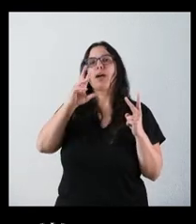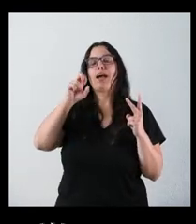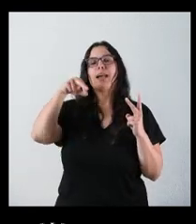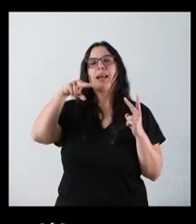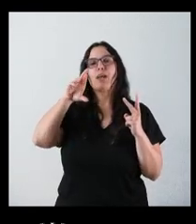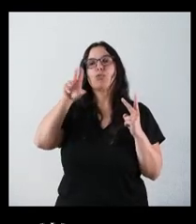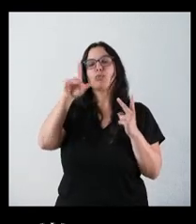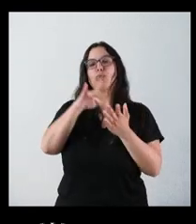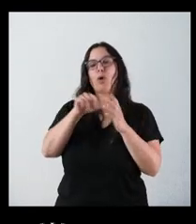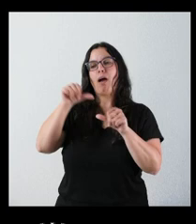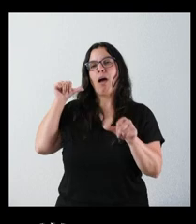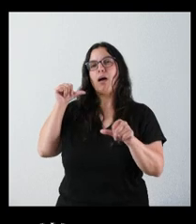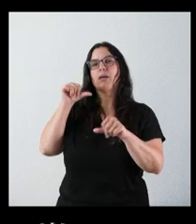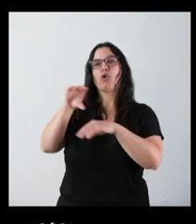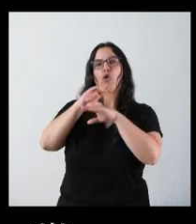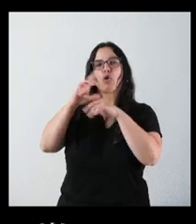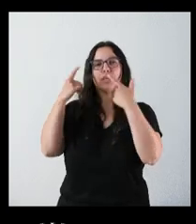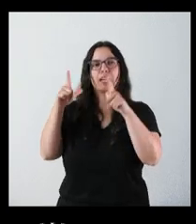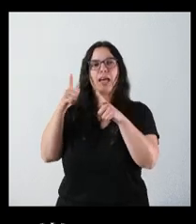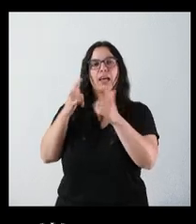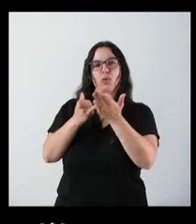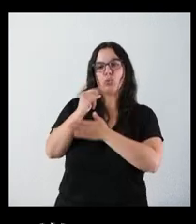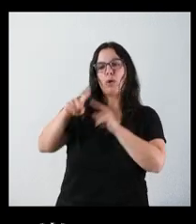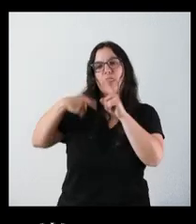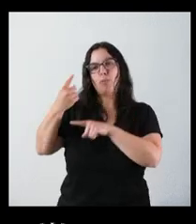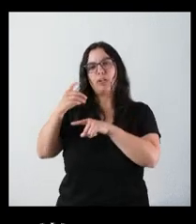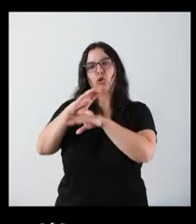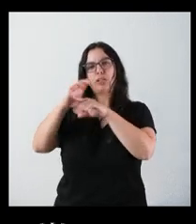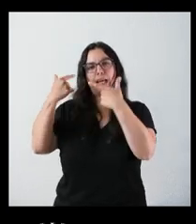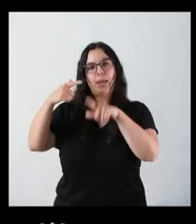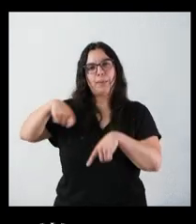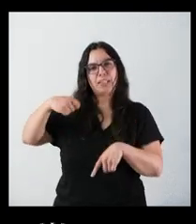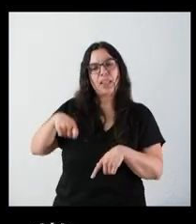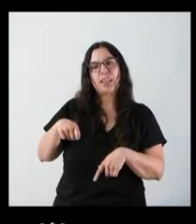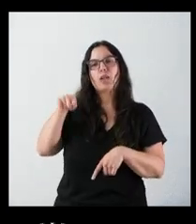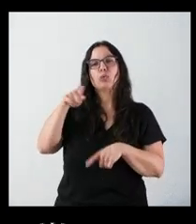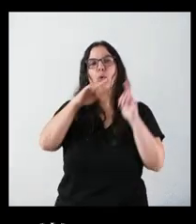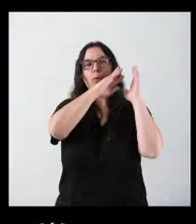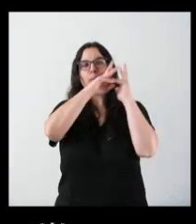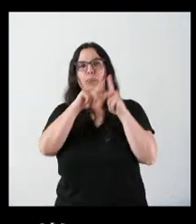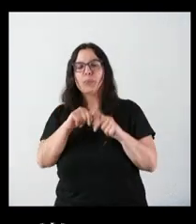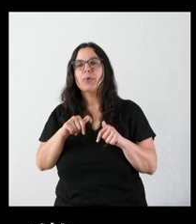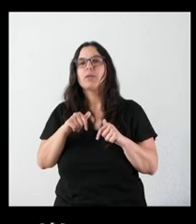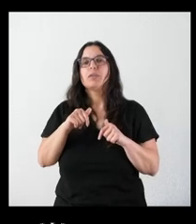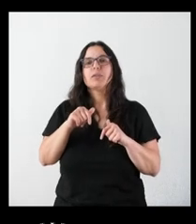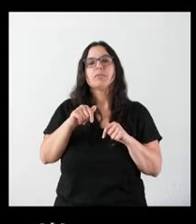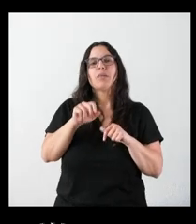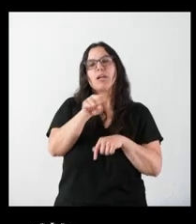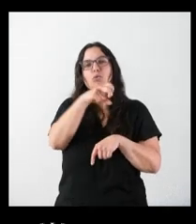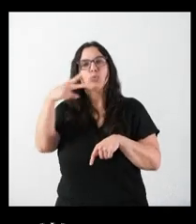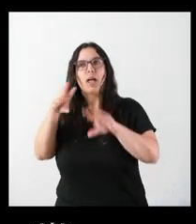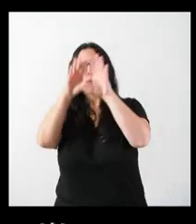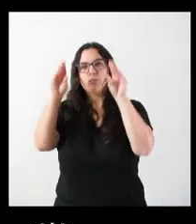por la Consejería de Agricultura, ha pasado por la de Presidencia. ¿Cuál es el balance que hace de estos años al frente de estas